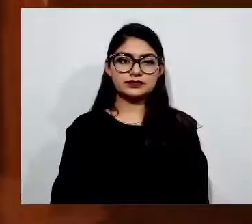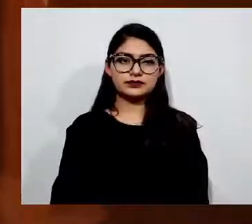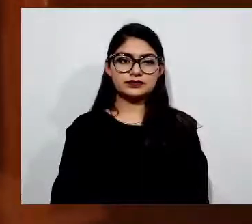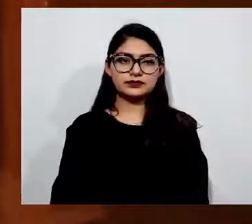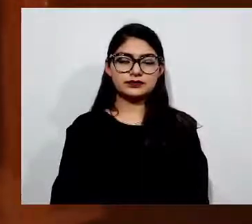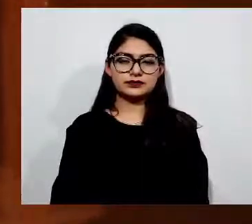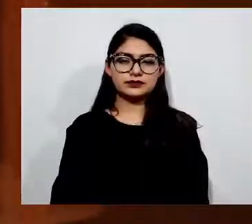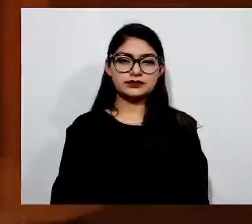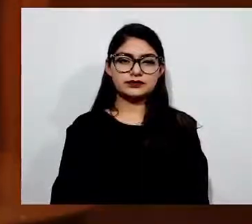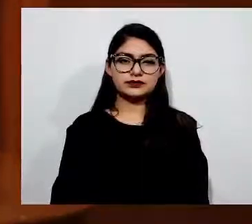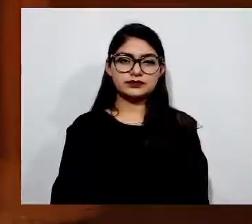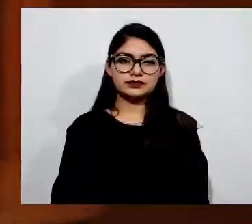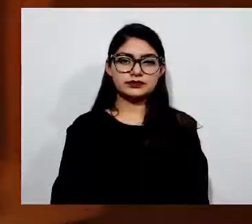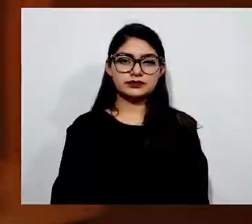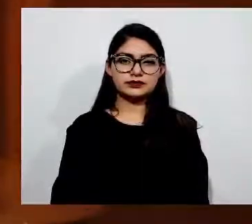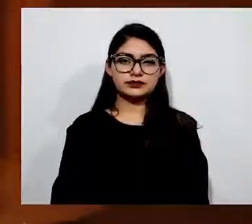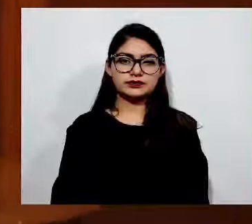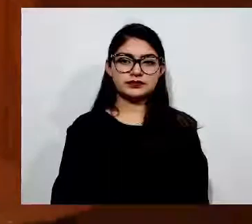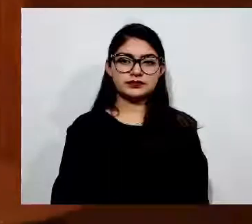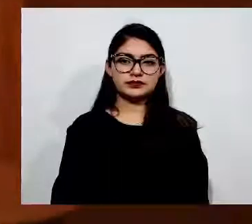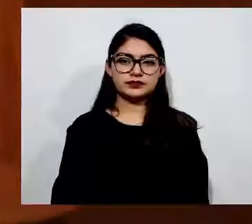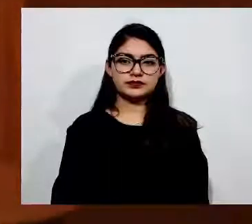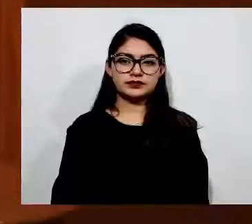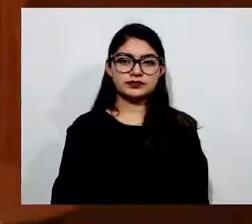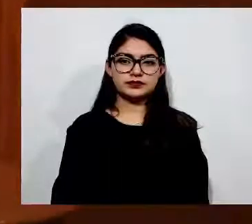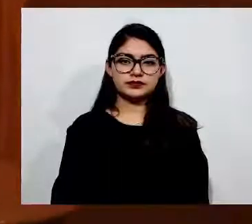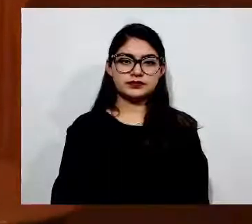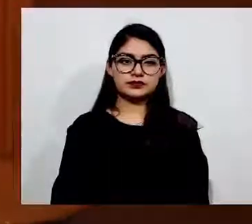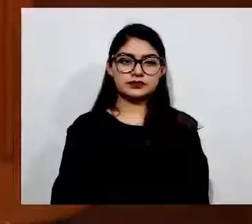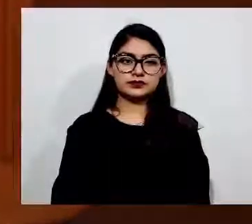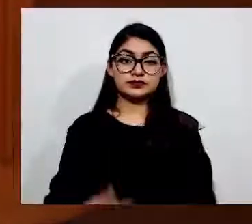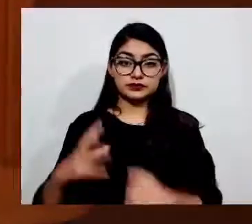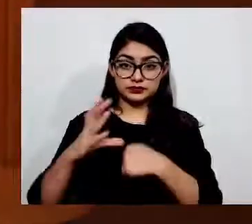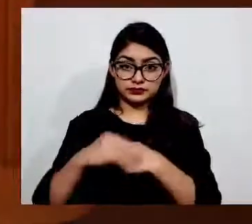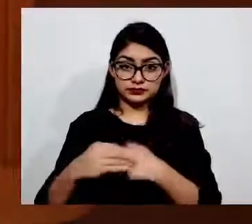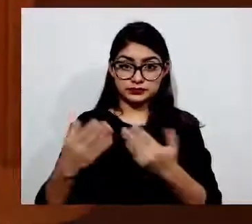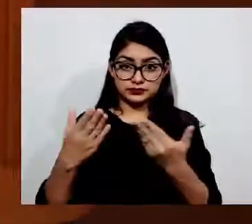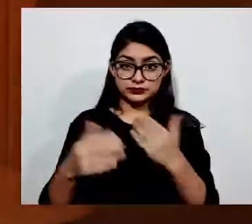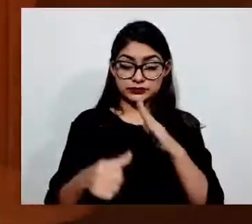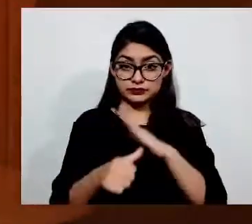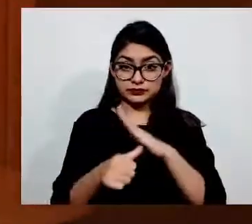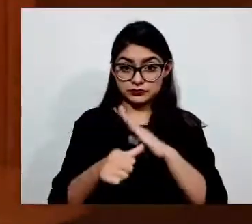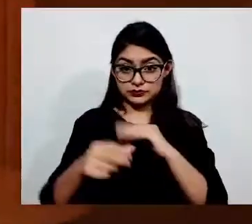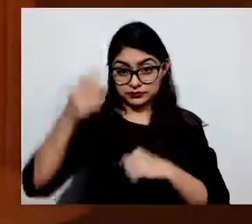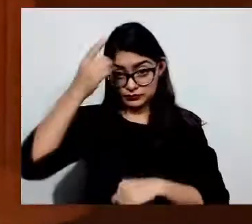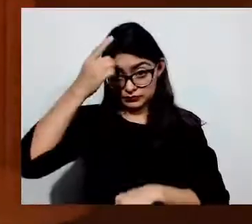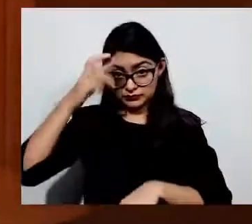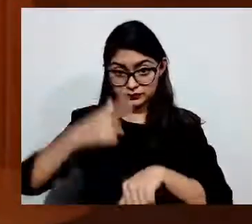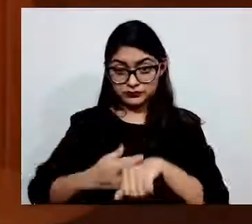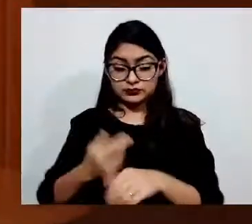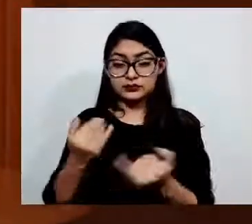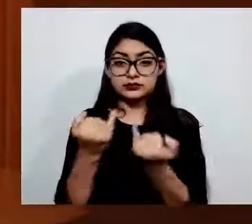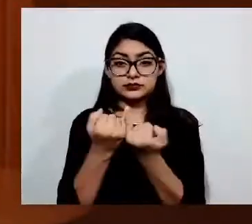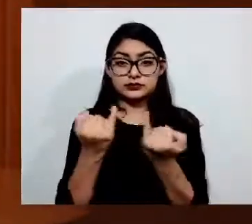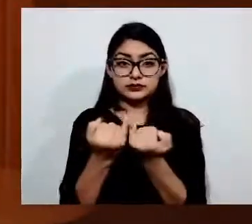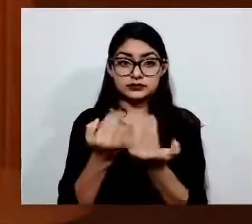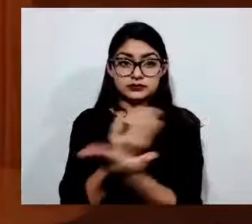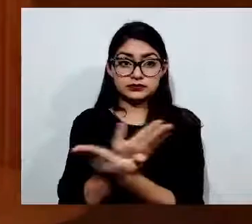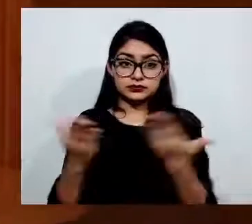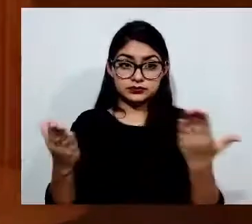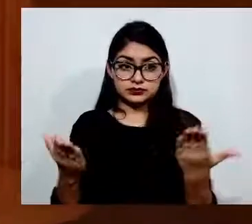Con la venia de la mesa directiva, compañeras y compañeros diputados y diputadas. En